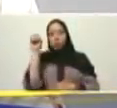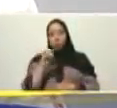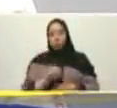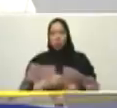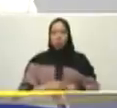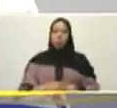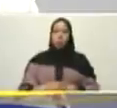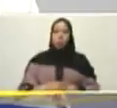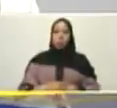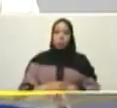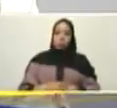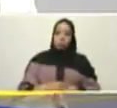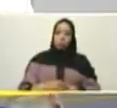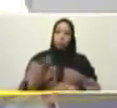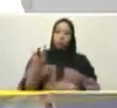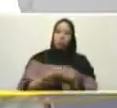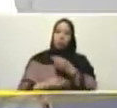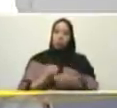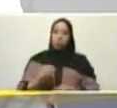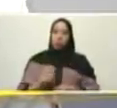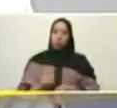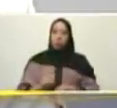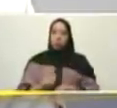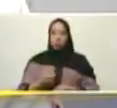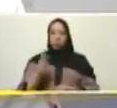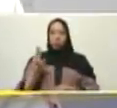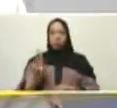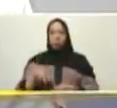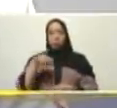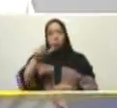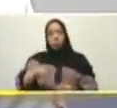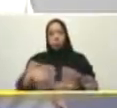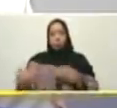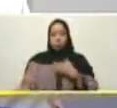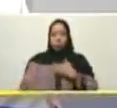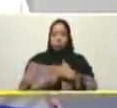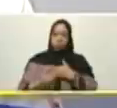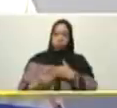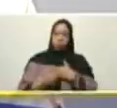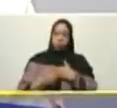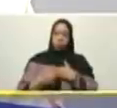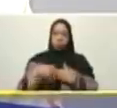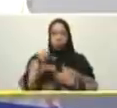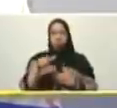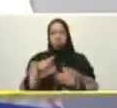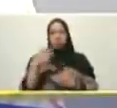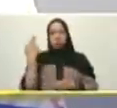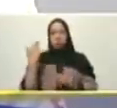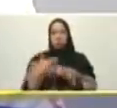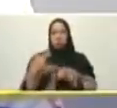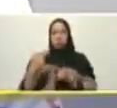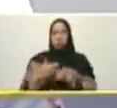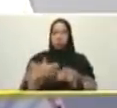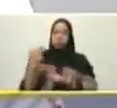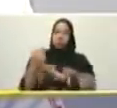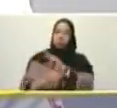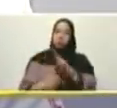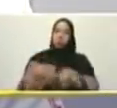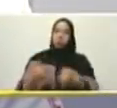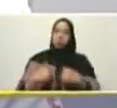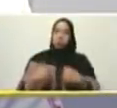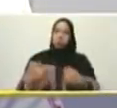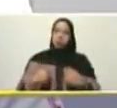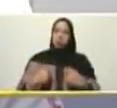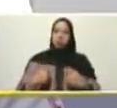y eso lo hicimos y posteriormente enfrentamos la crudeza de las sanciones económicas imperiales y pudimos